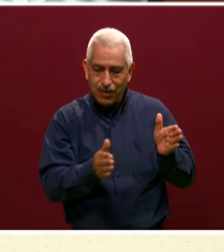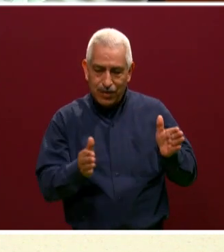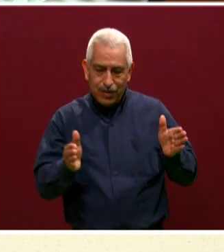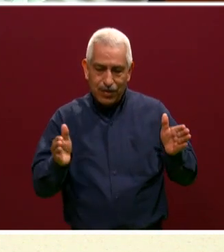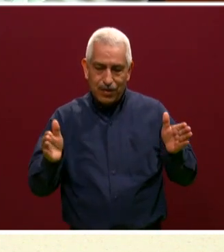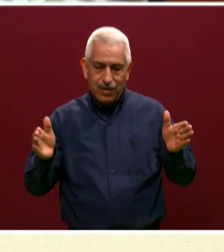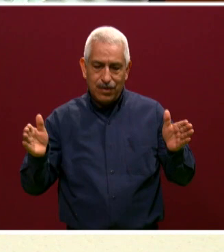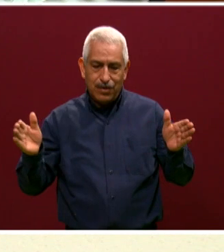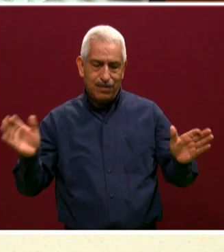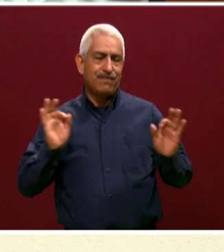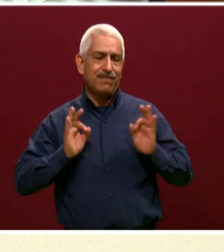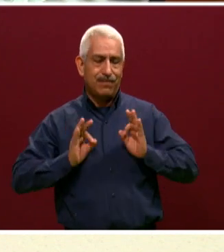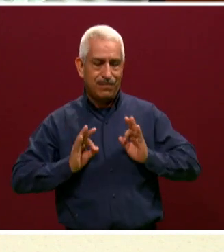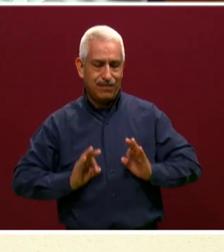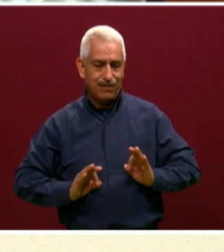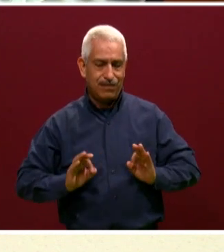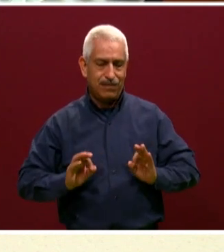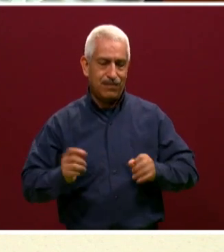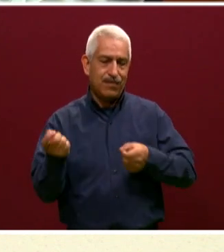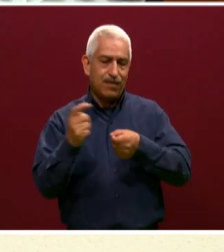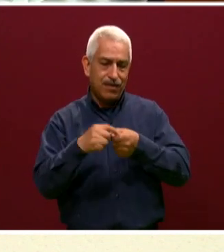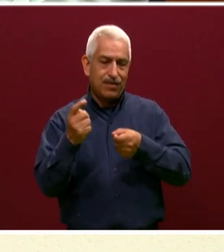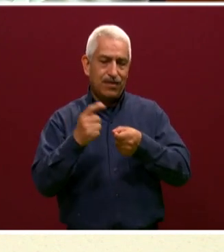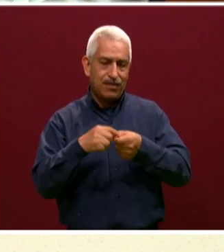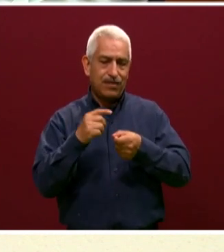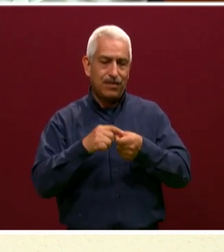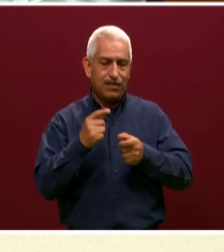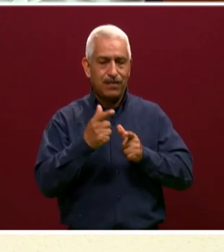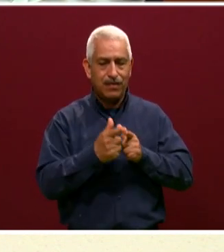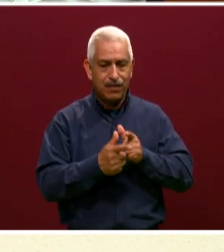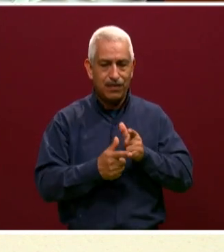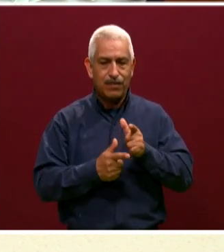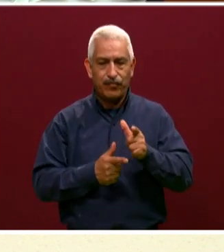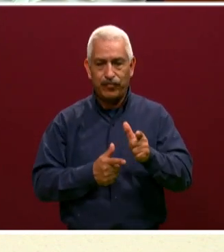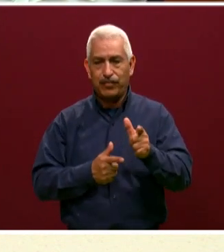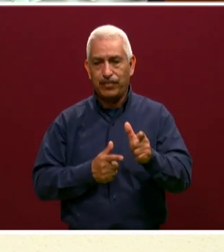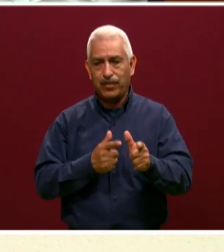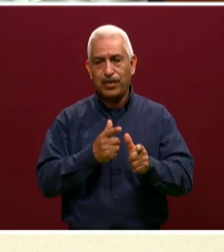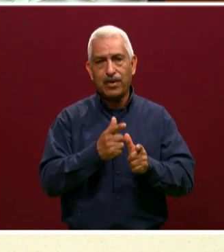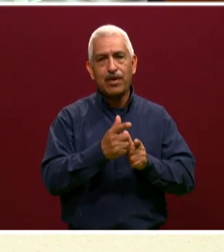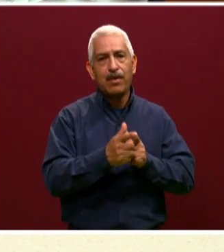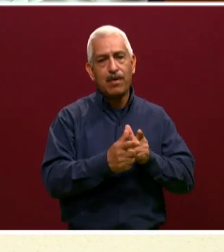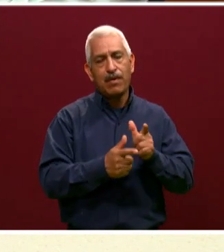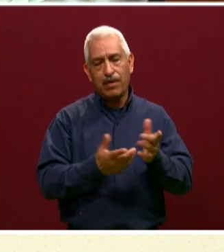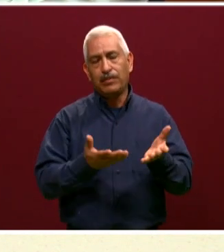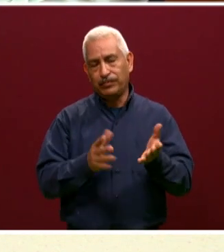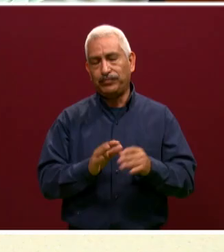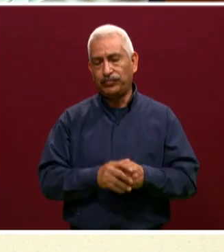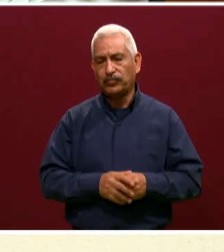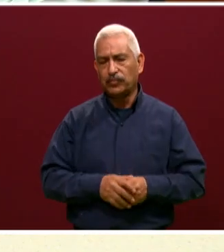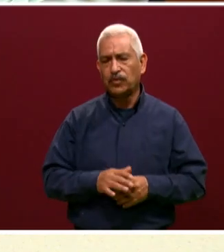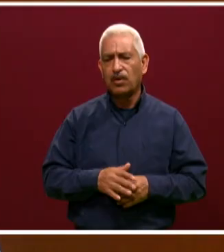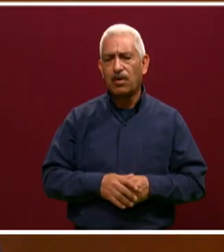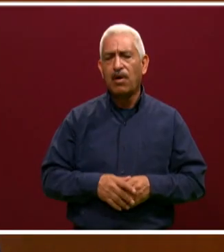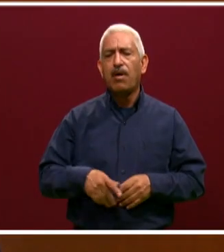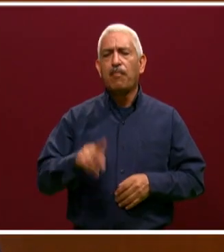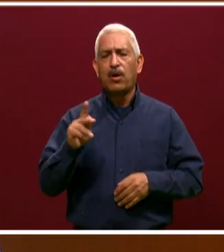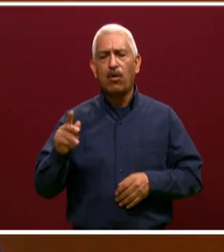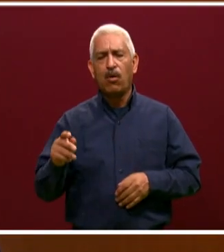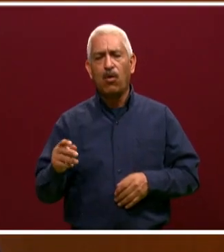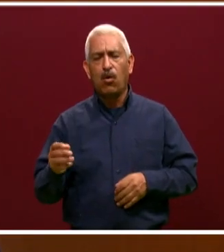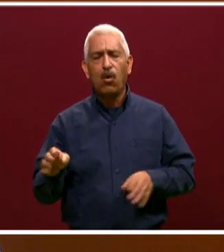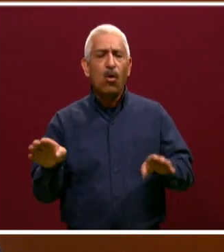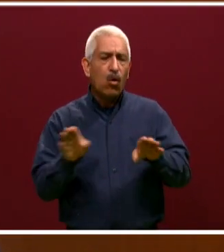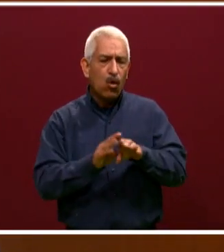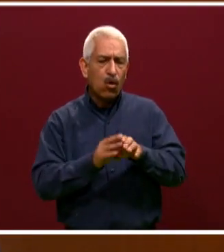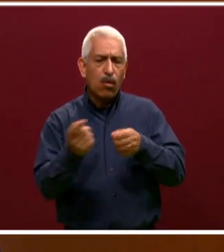cómodo. ¿Y qué tienen que hacer? ¿Cómo va a ser este proceso de admisión en línea? Bueno, todos los procesos